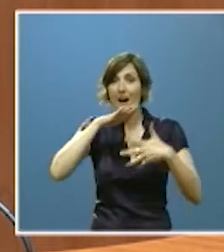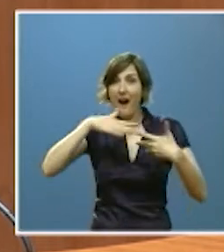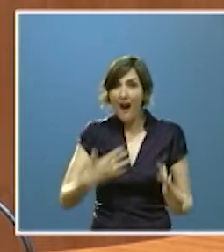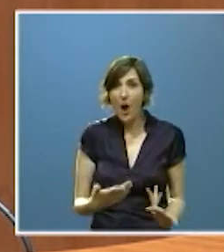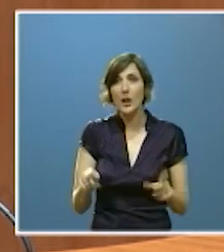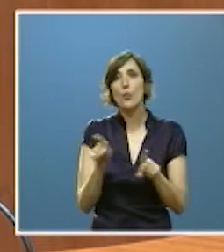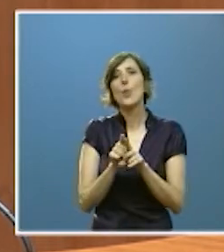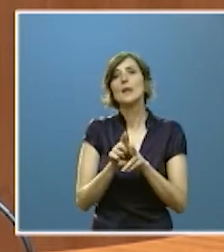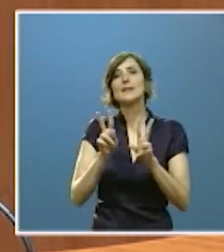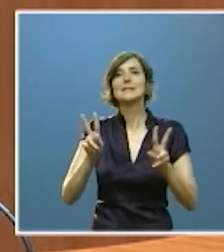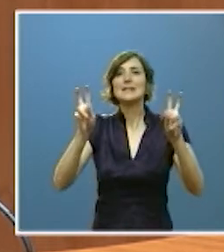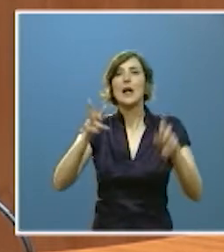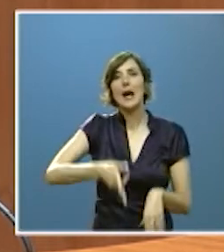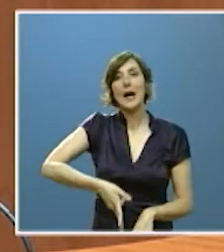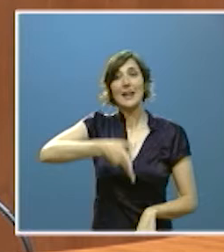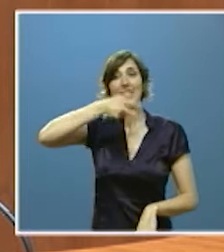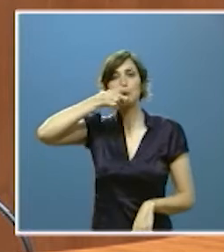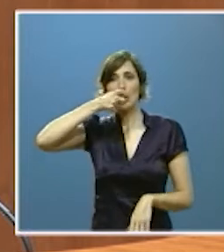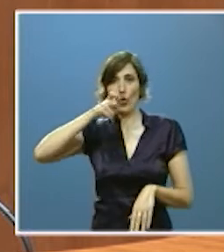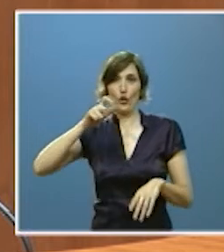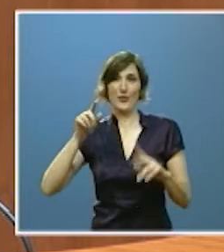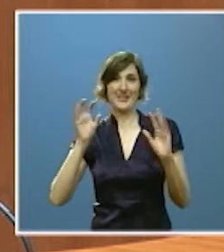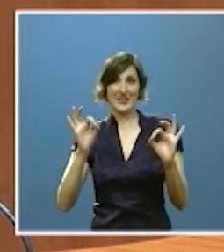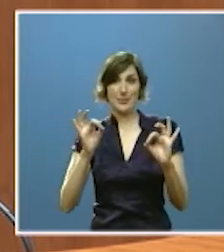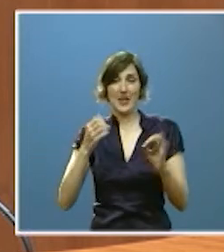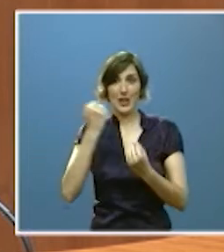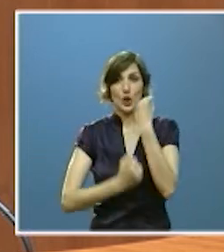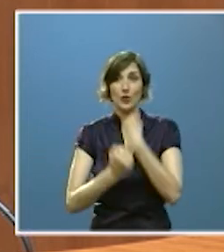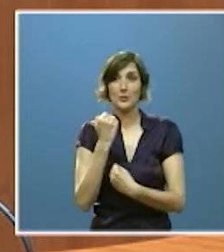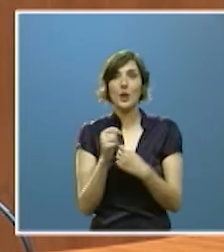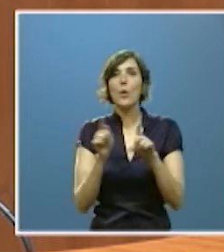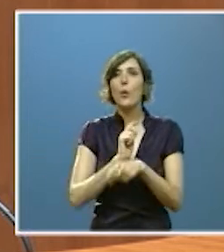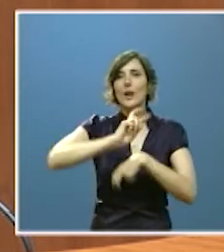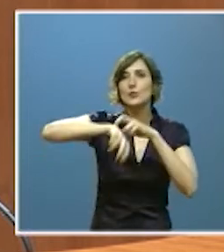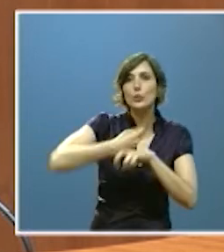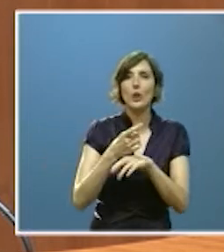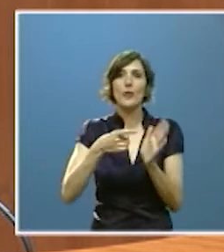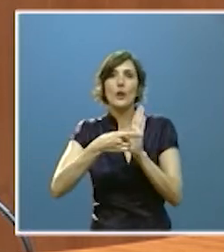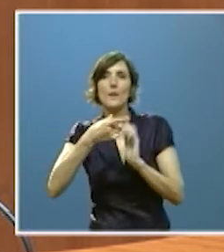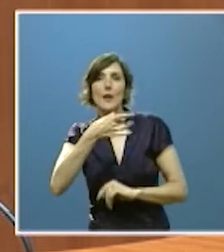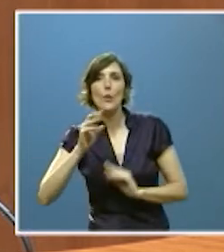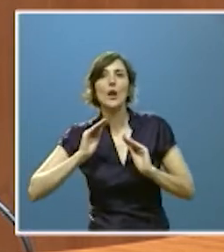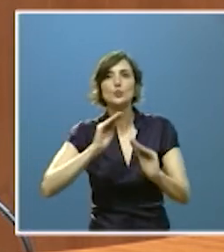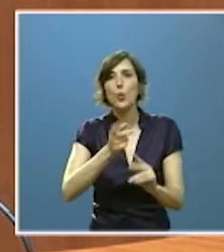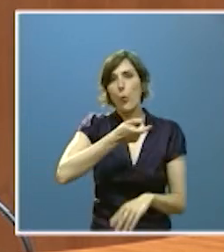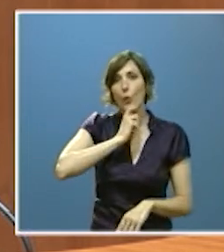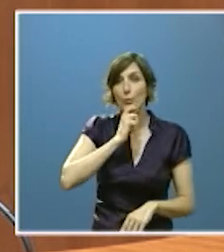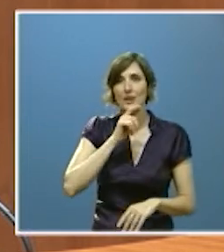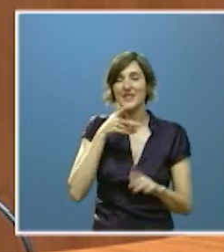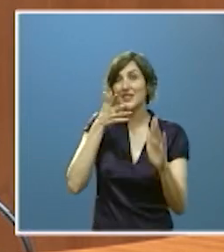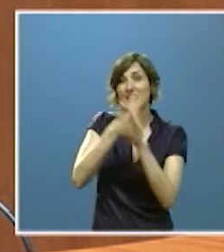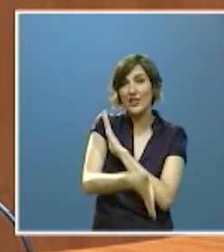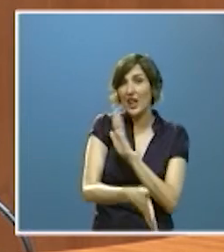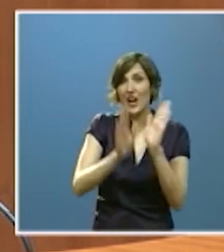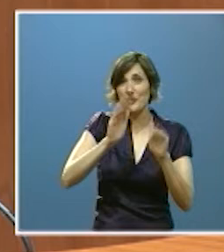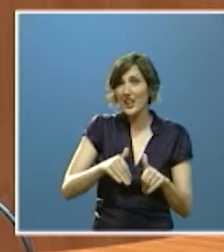respiros financieros a medida por ejemplo a través de reestructuraciones de la deuda no solamente no aborda el problema de fondo